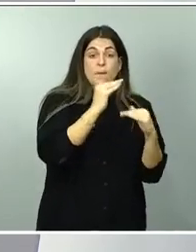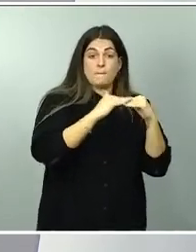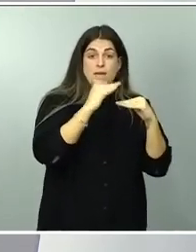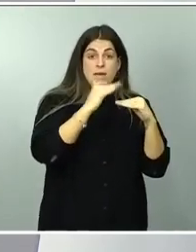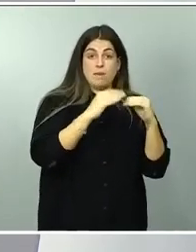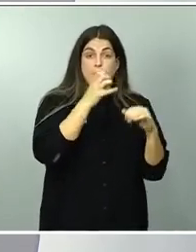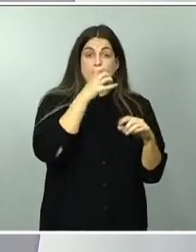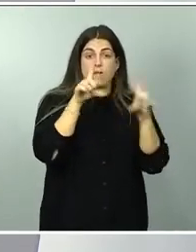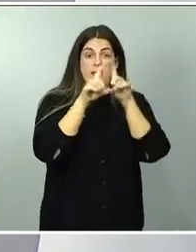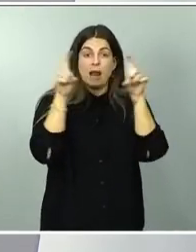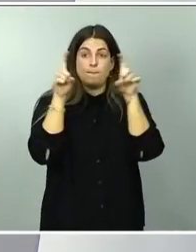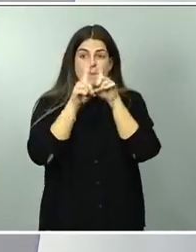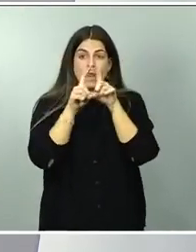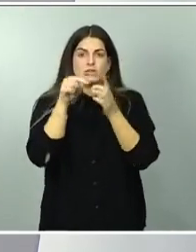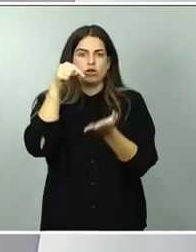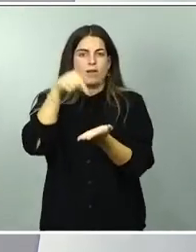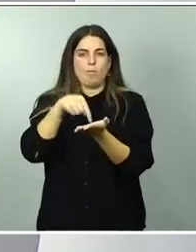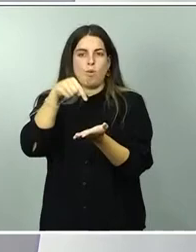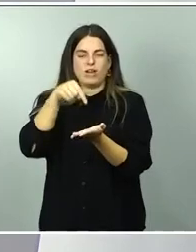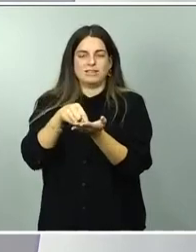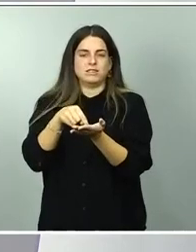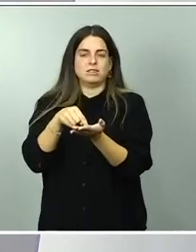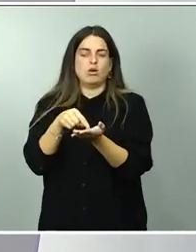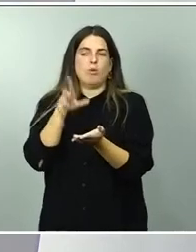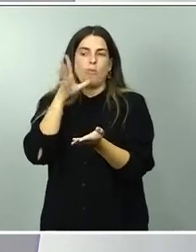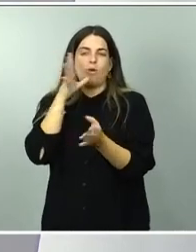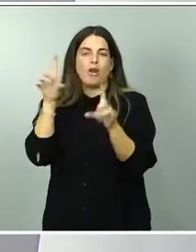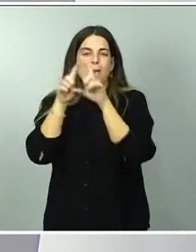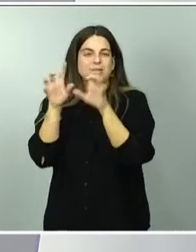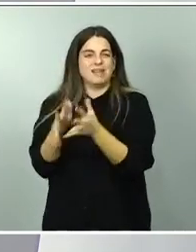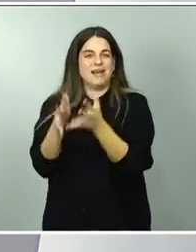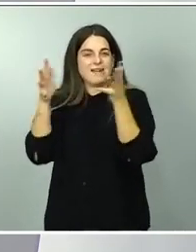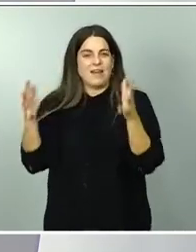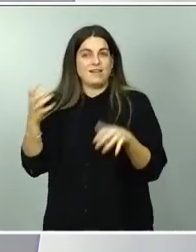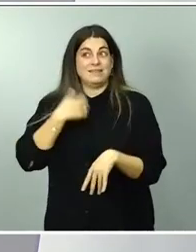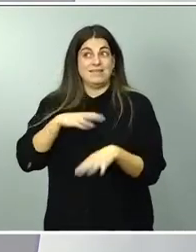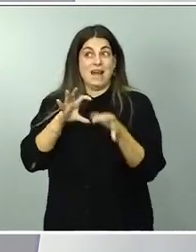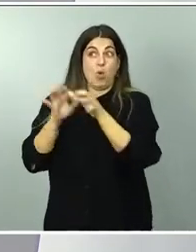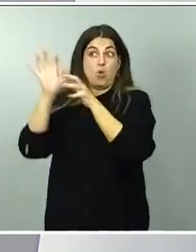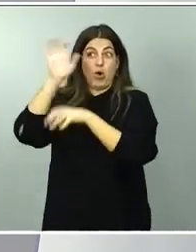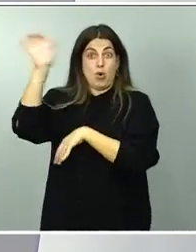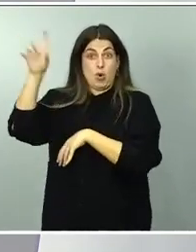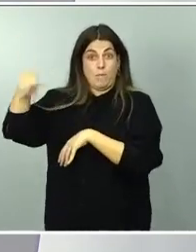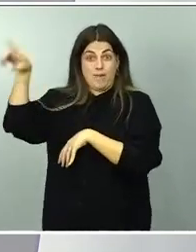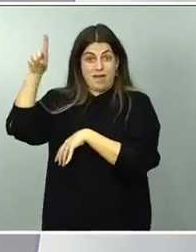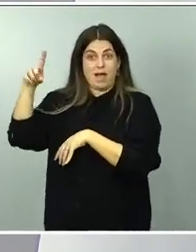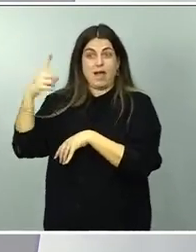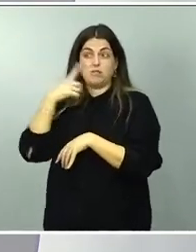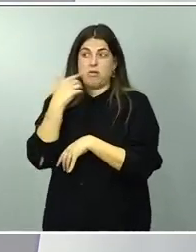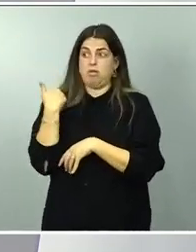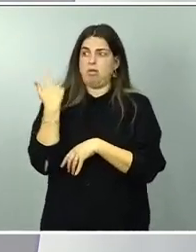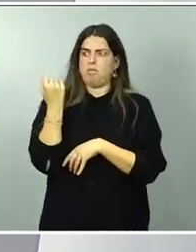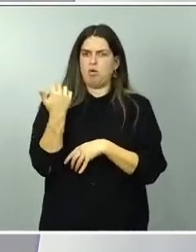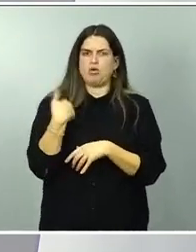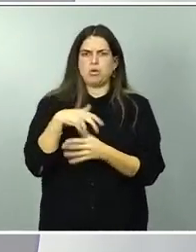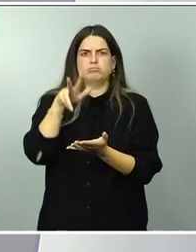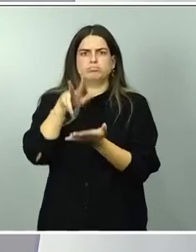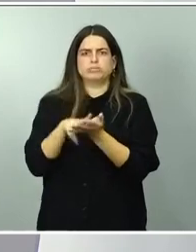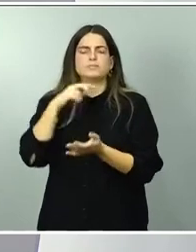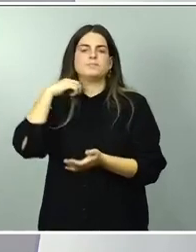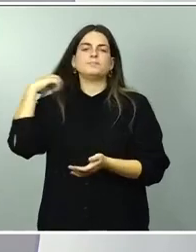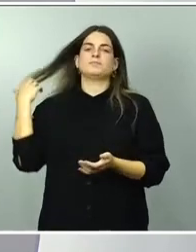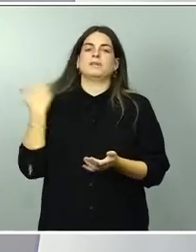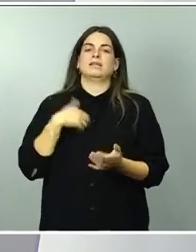empresas, una medida que, como saben, la Unión Europea ha refrendado recientemente. Hemos limitado al 95